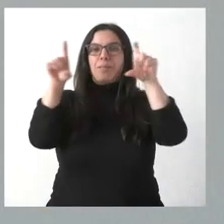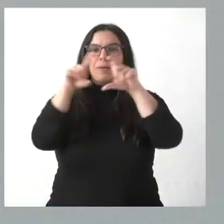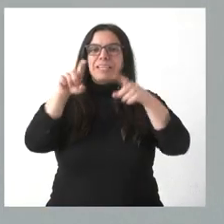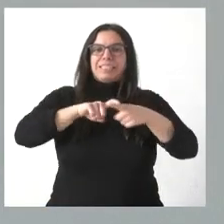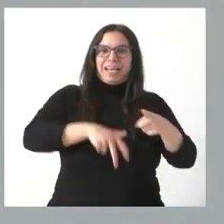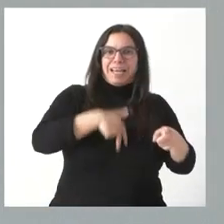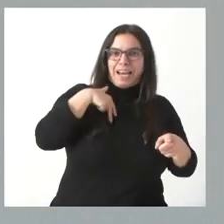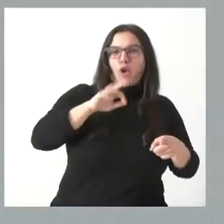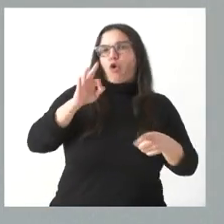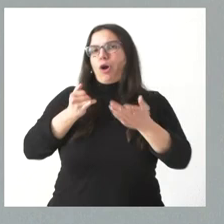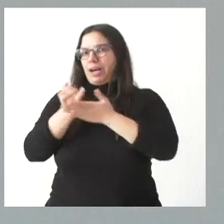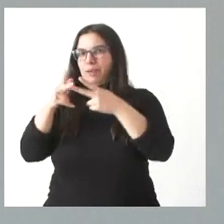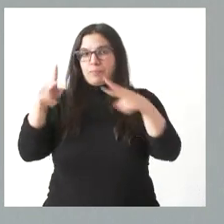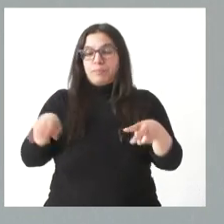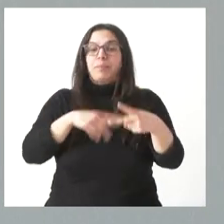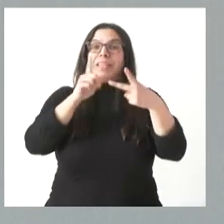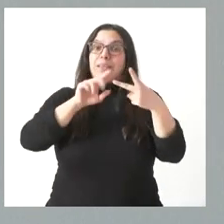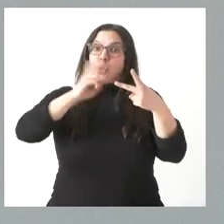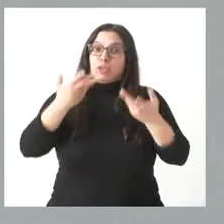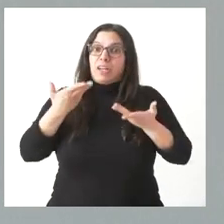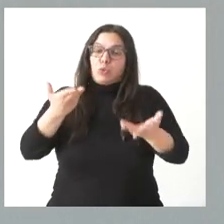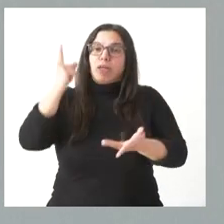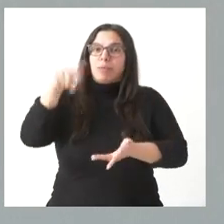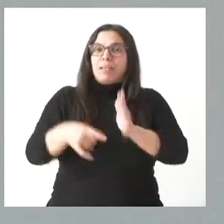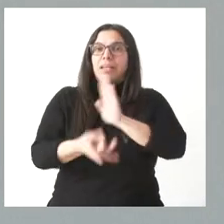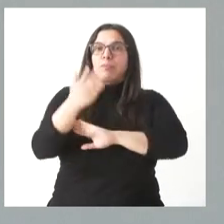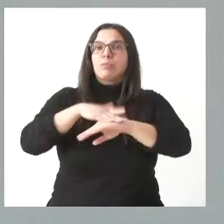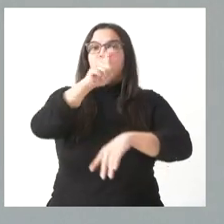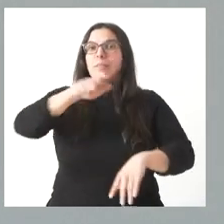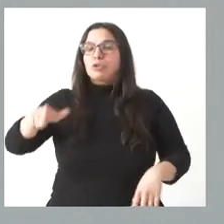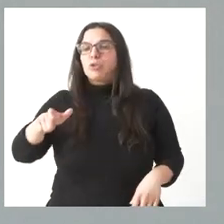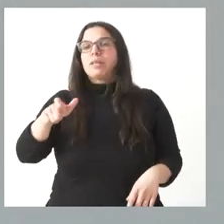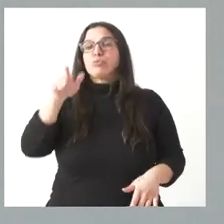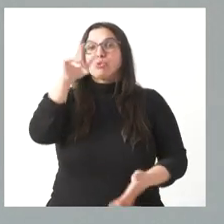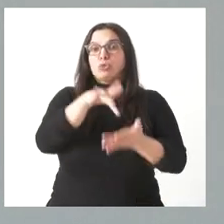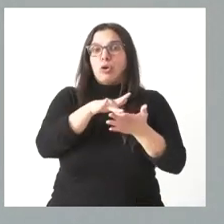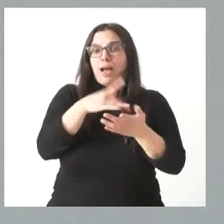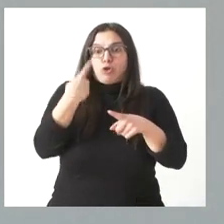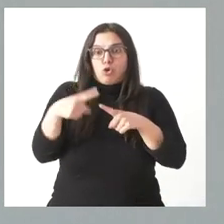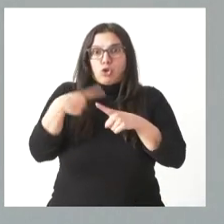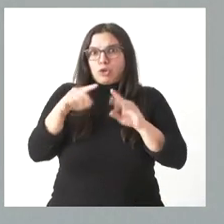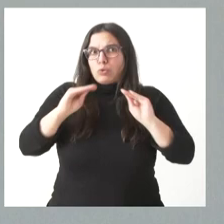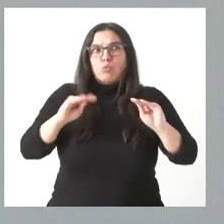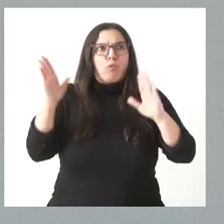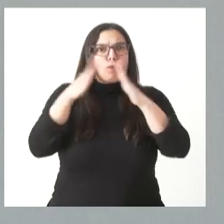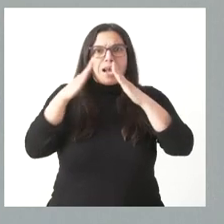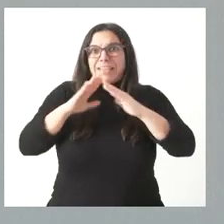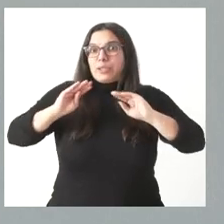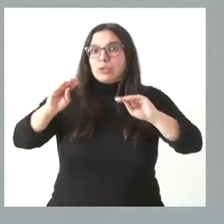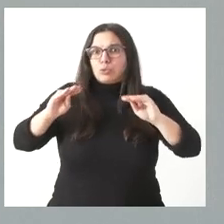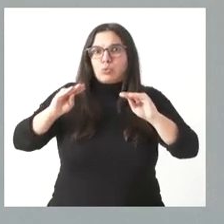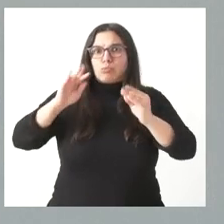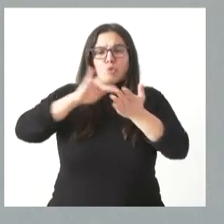agrarias, y estaban las que hicimos también para personas que vieron cómo sus enseres o su vivienda era